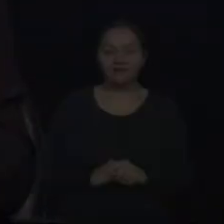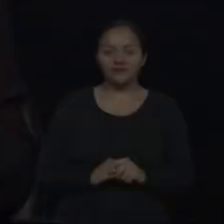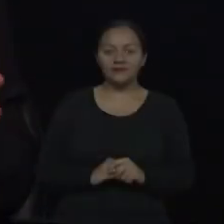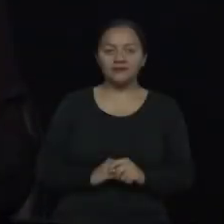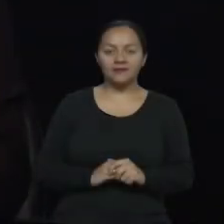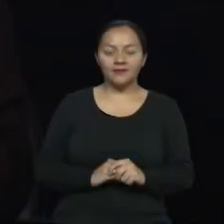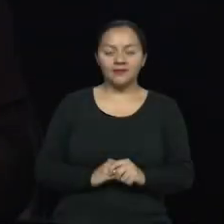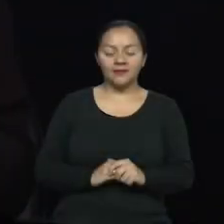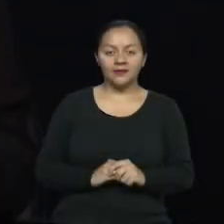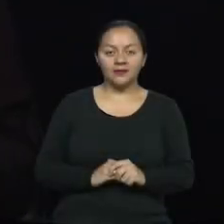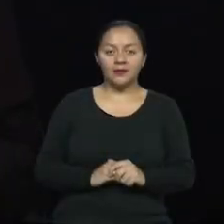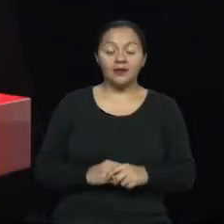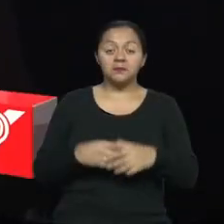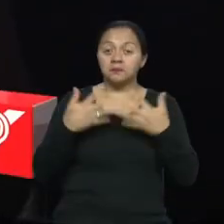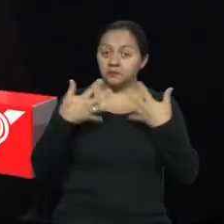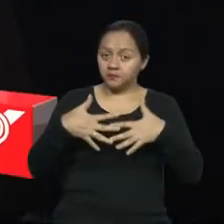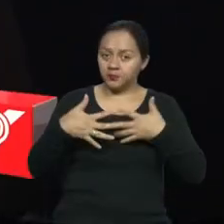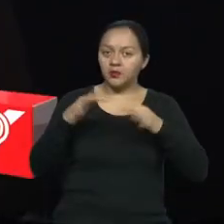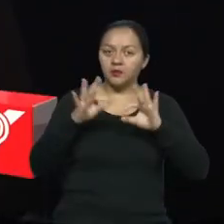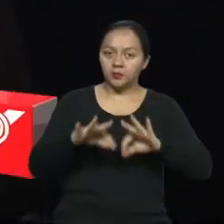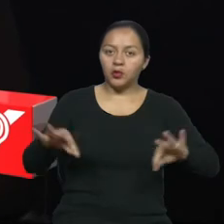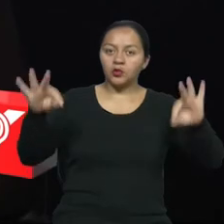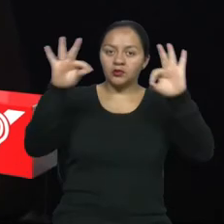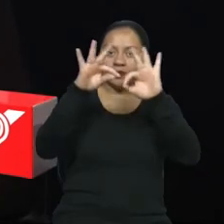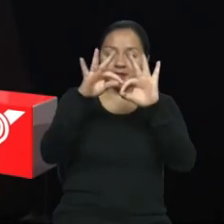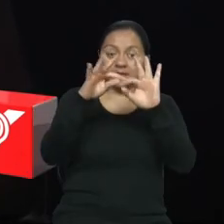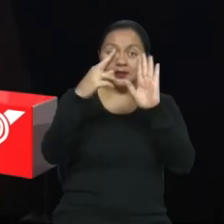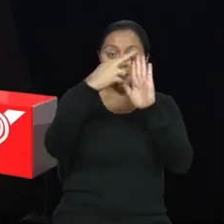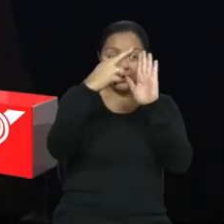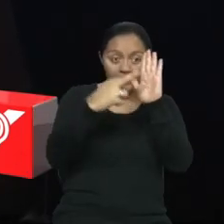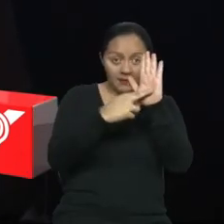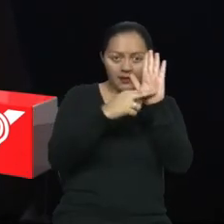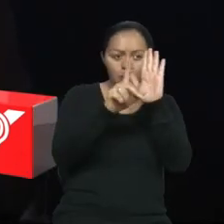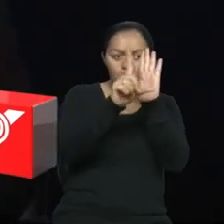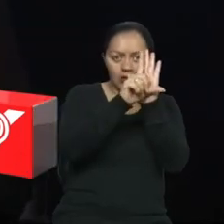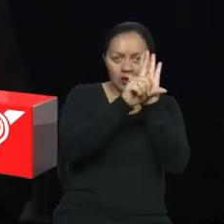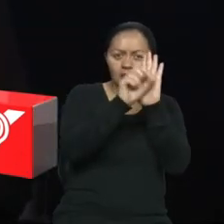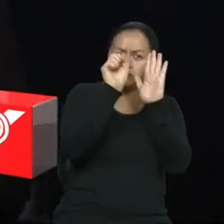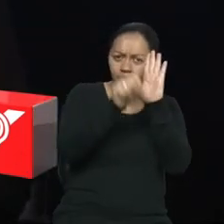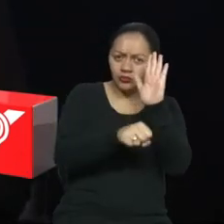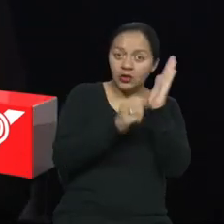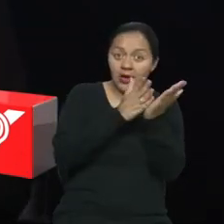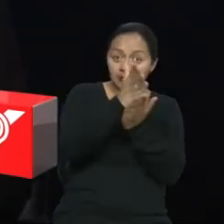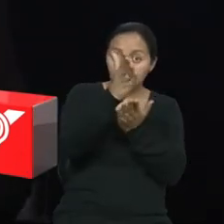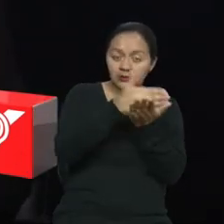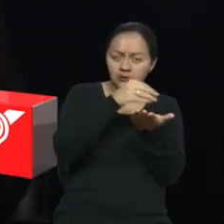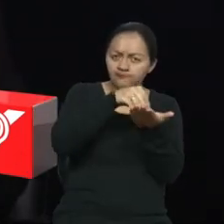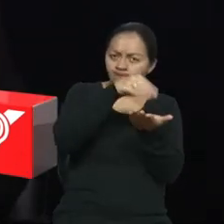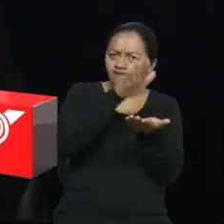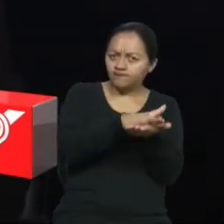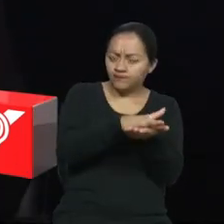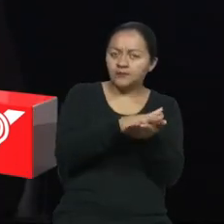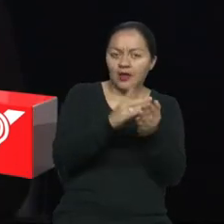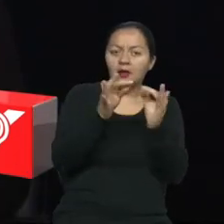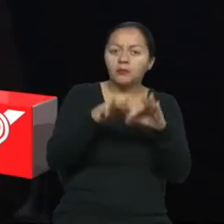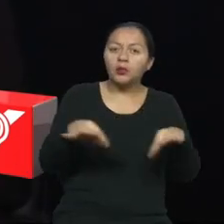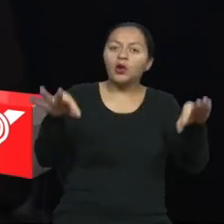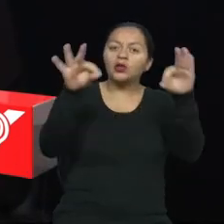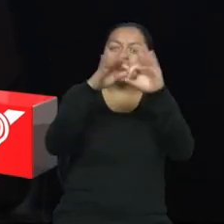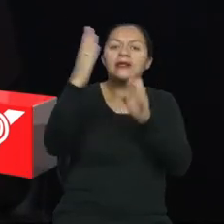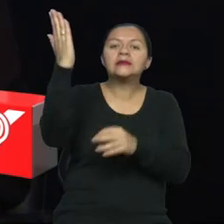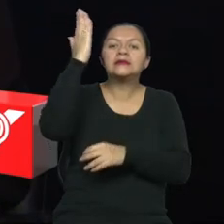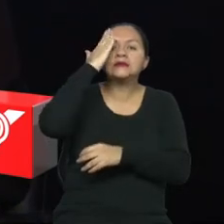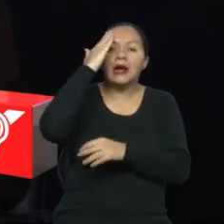Y reconociendo la importancia de la aplicación de las normas INEN de accesibilidad, es importante también reconocer las formas de capacitarnos en ellas.